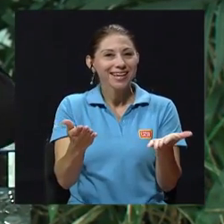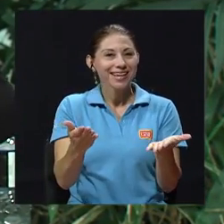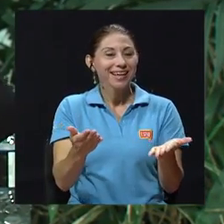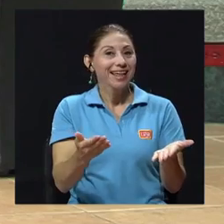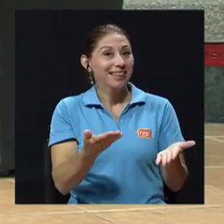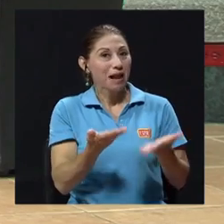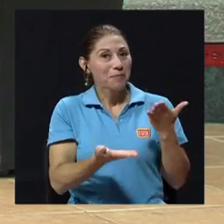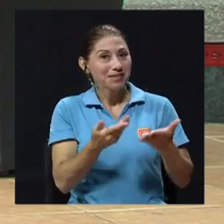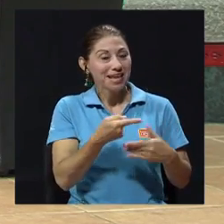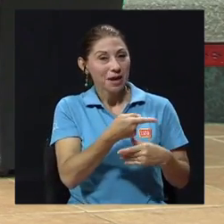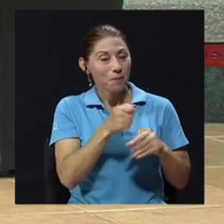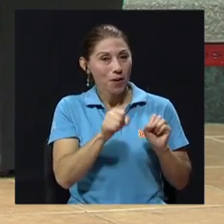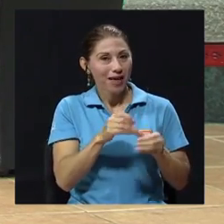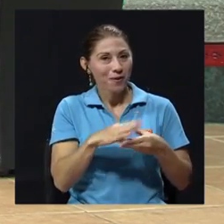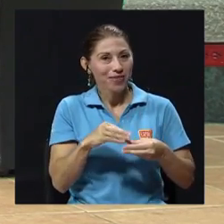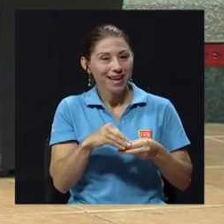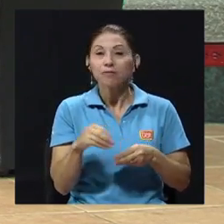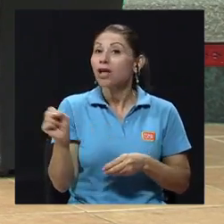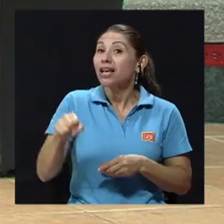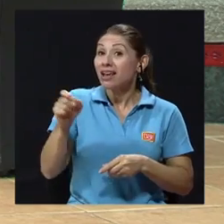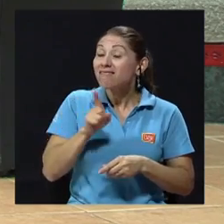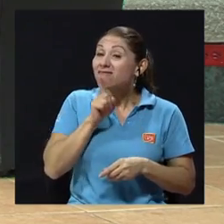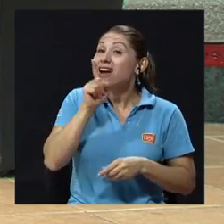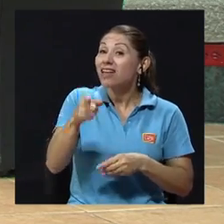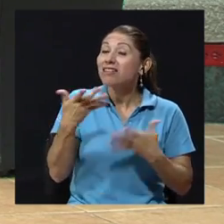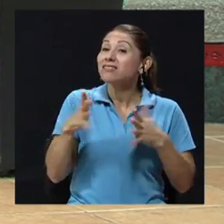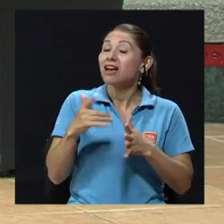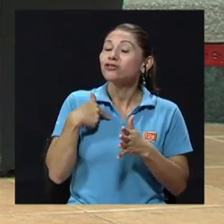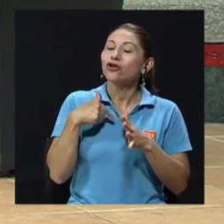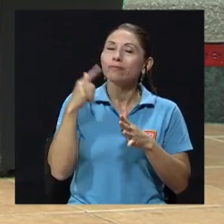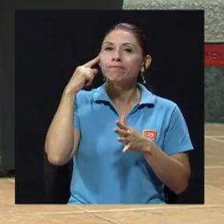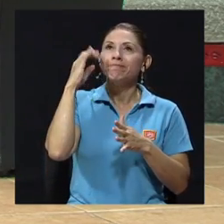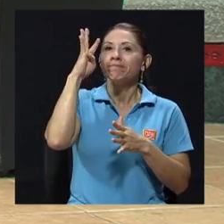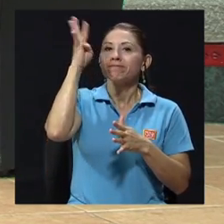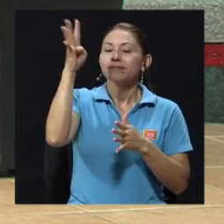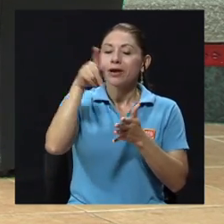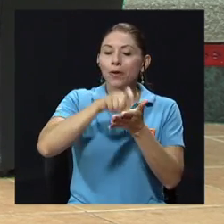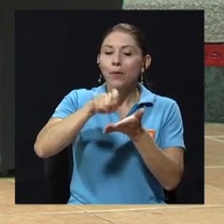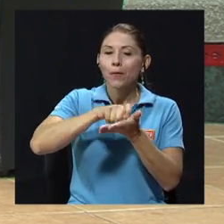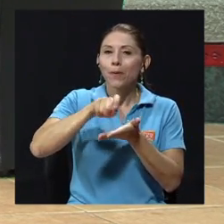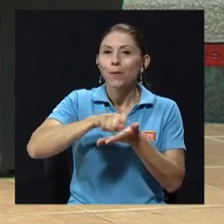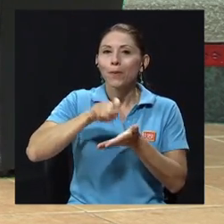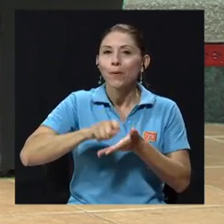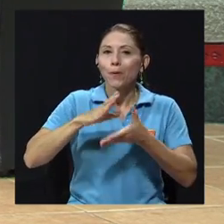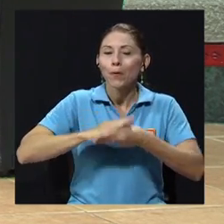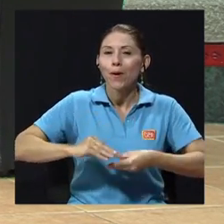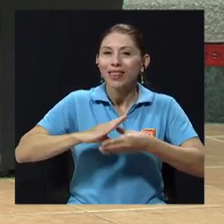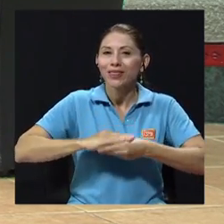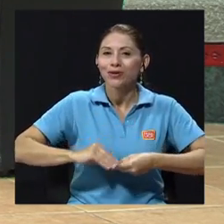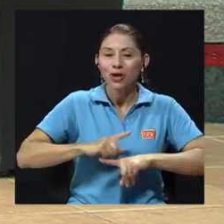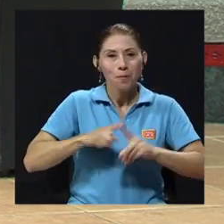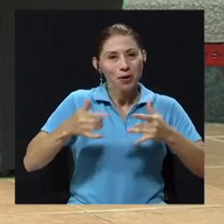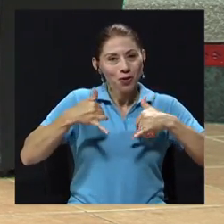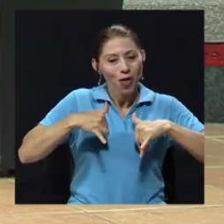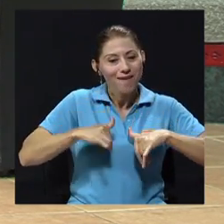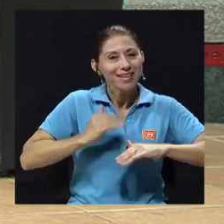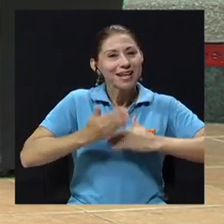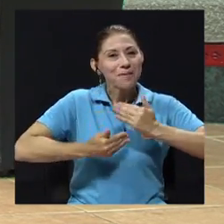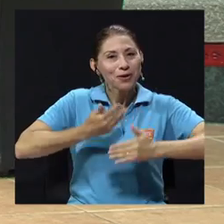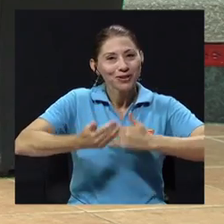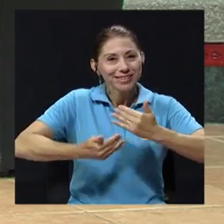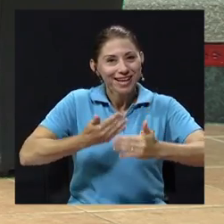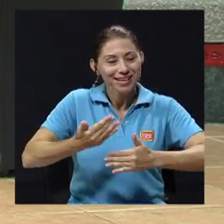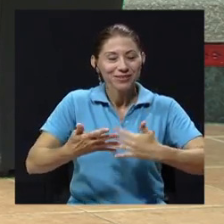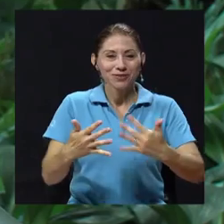entonces. realidad, sí, hay varios cuentos que ya yo escribí. Lo que pasa es que están todavía en perfeccionamiento.